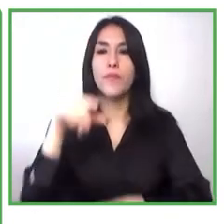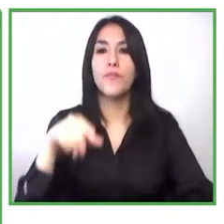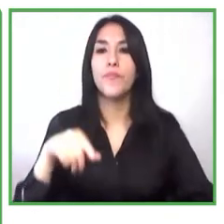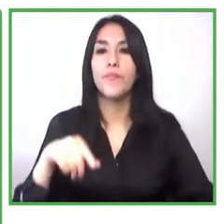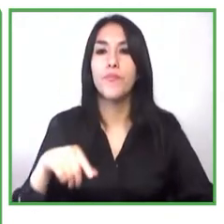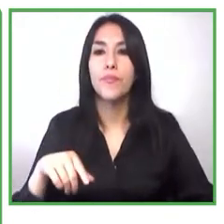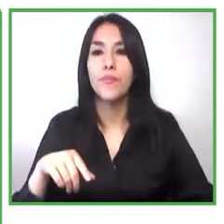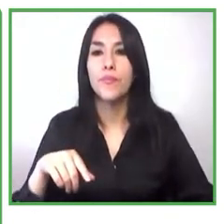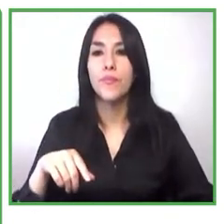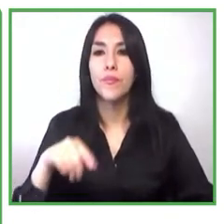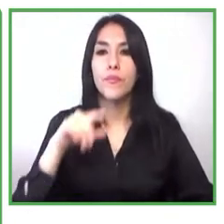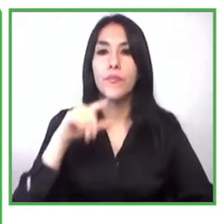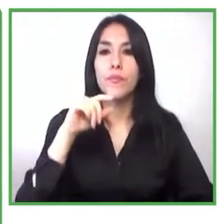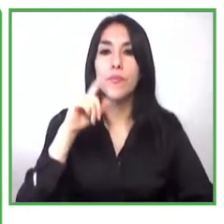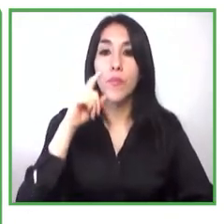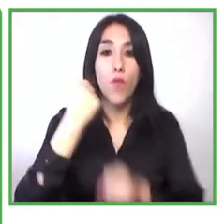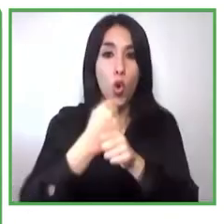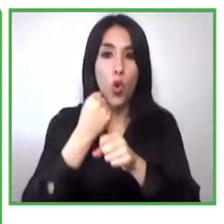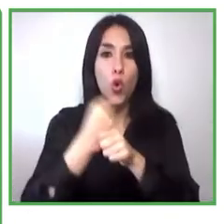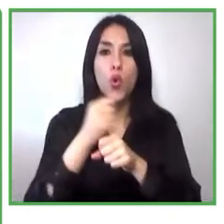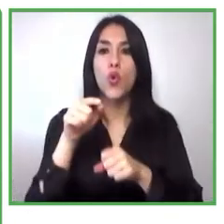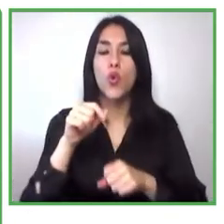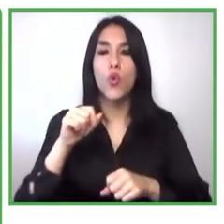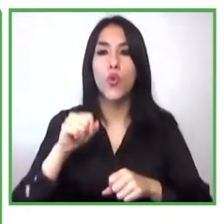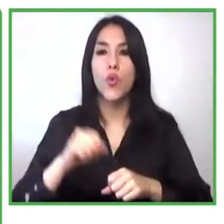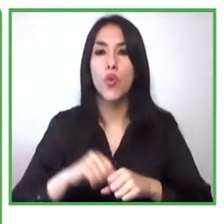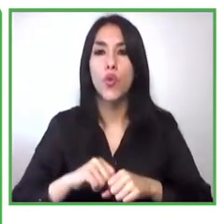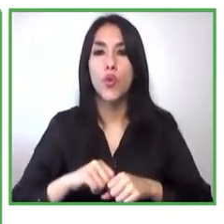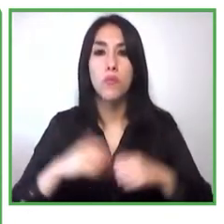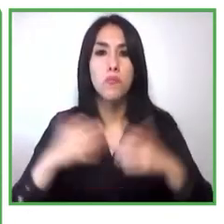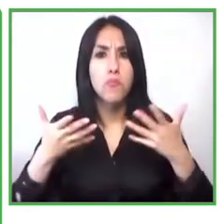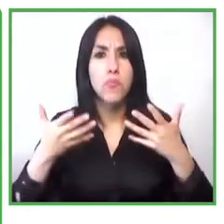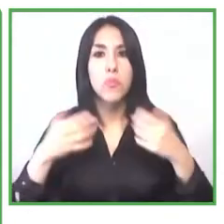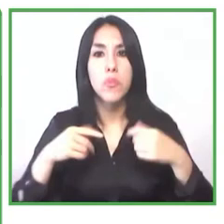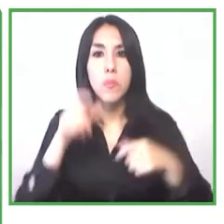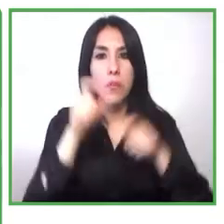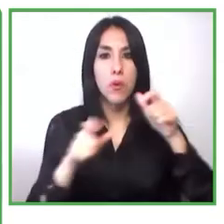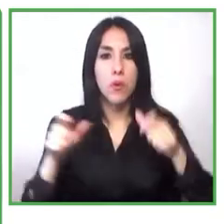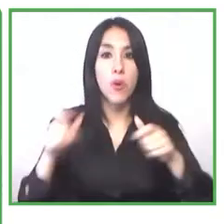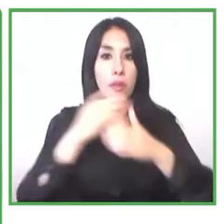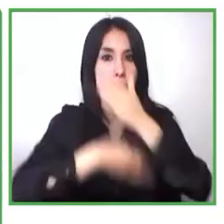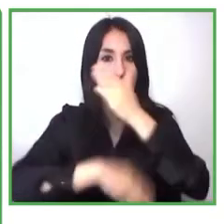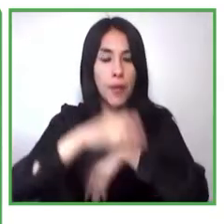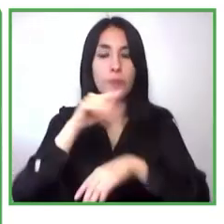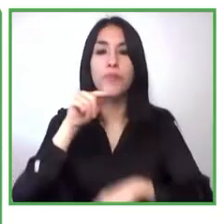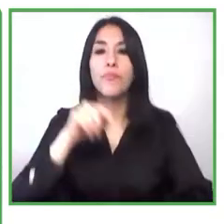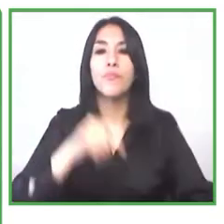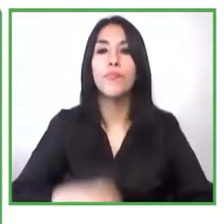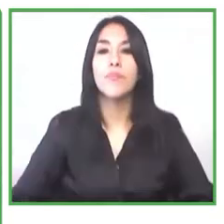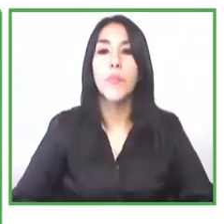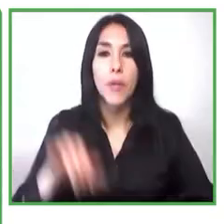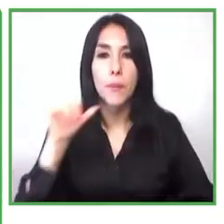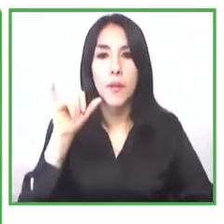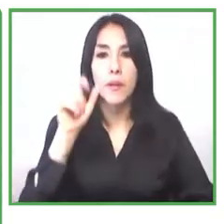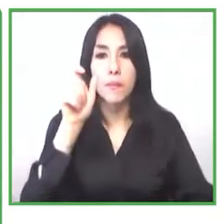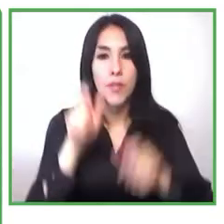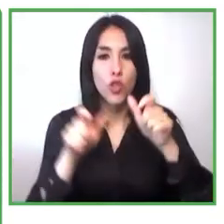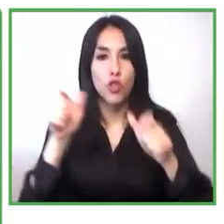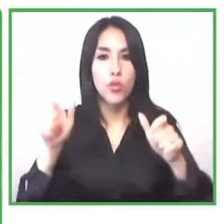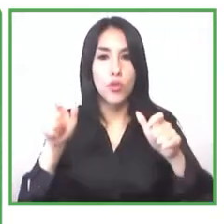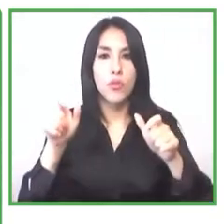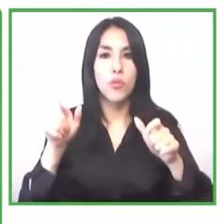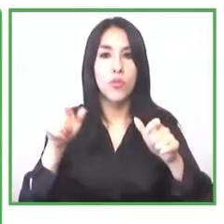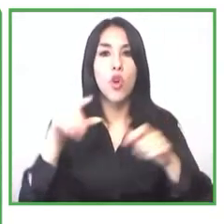las personas con discapacidad y las personas mayores. En Colombia somos una organización que tiene como propósito